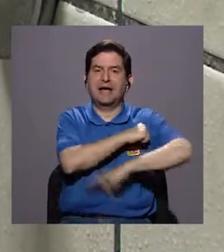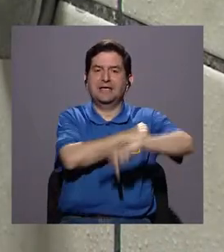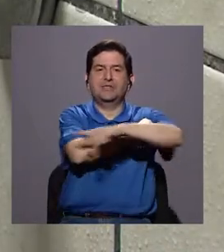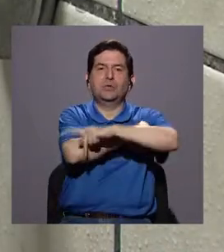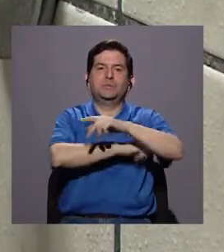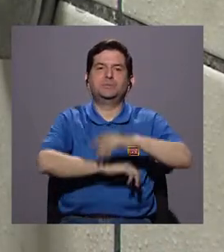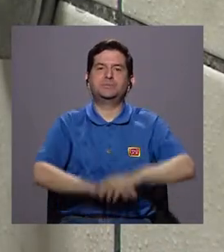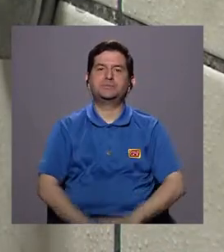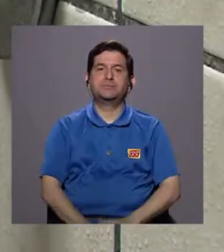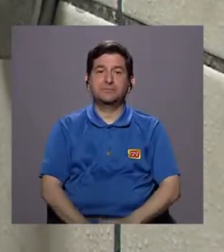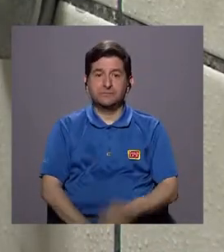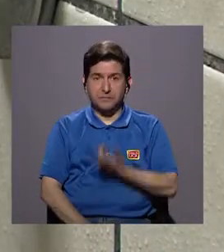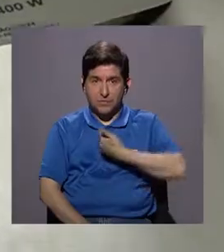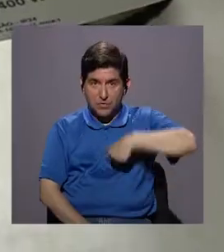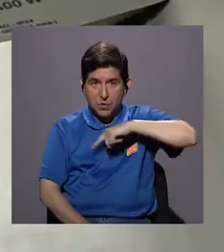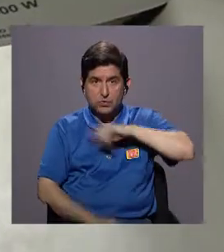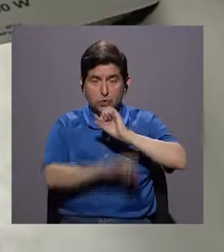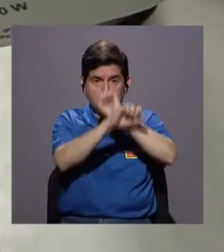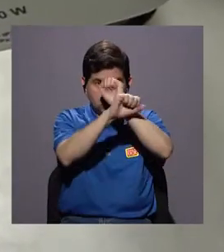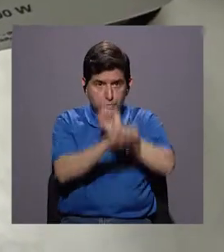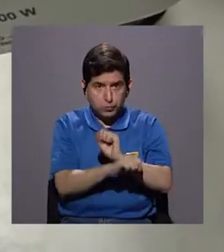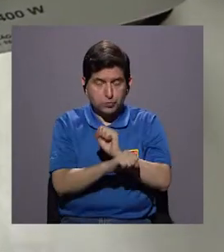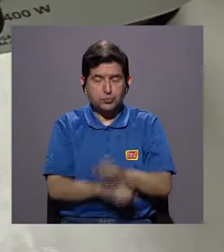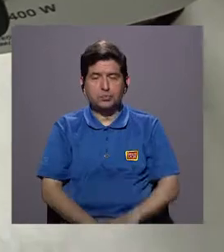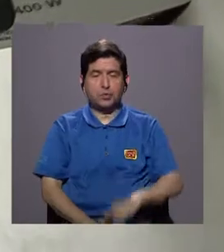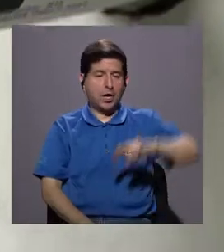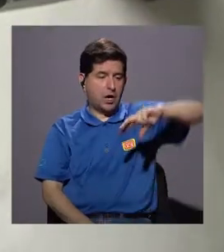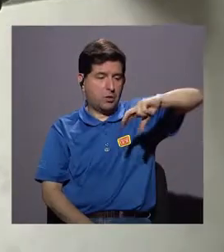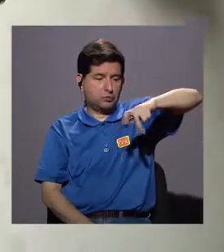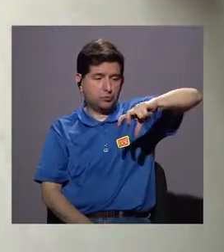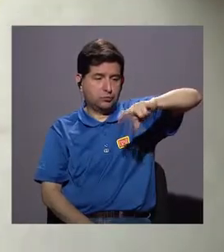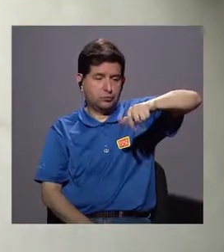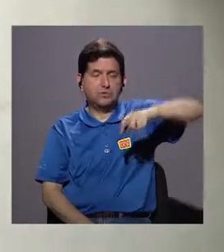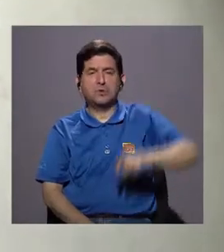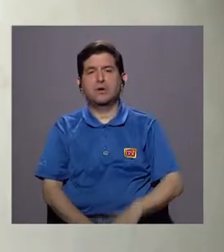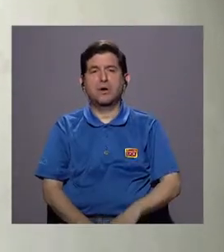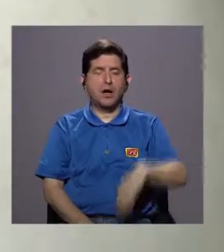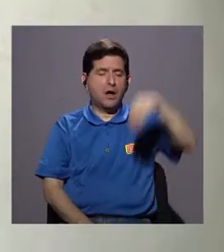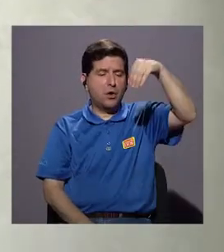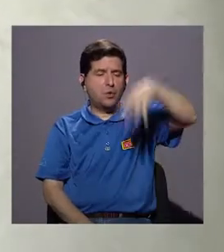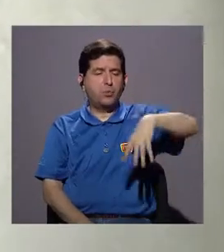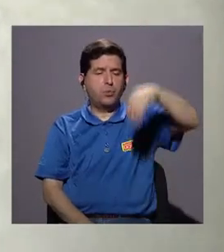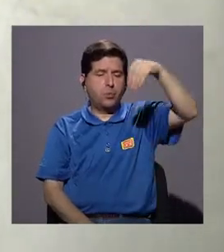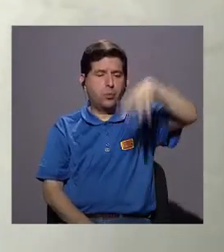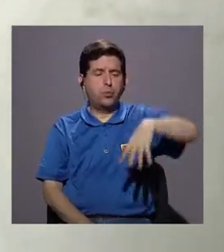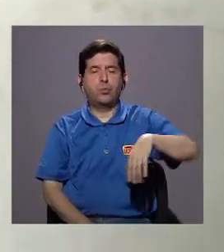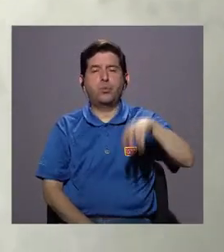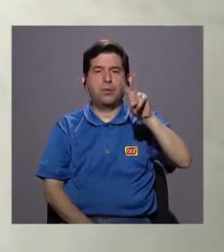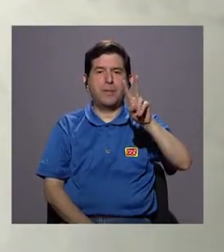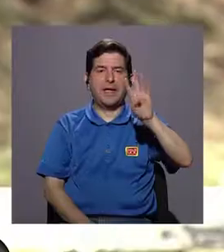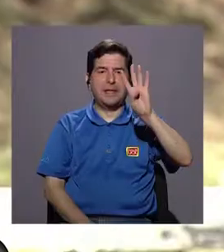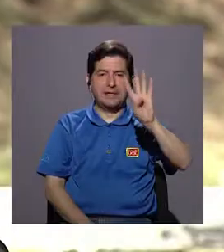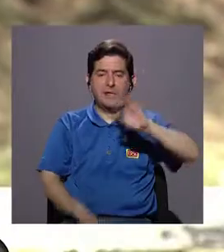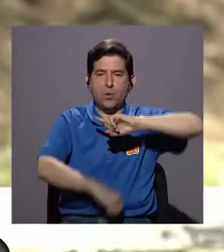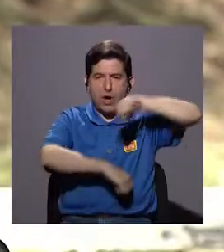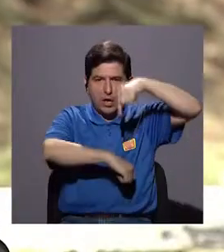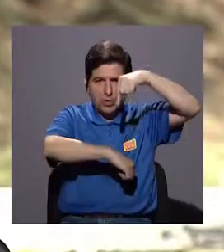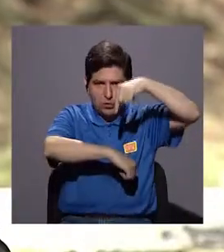donde nosotros estamos acostumbrados a abrir la llave del tubo y que nos salga agua los 24